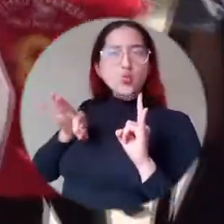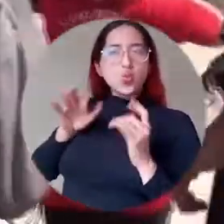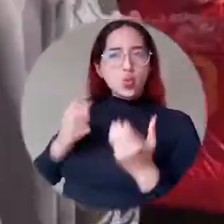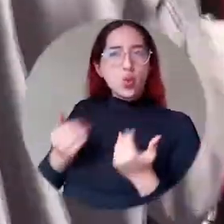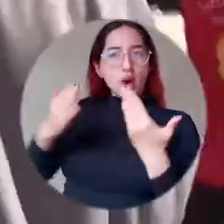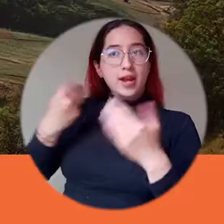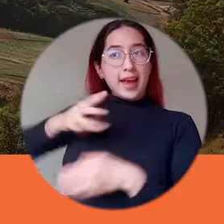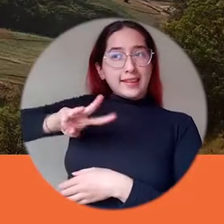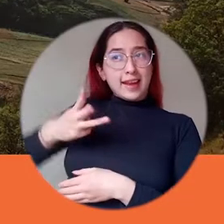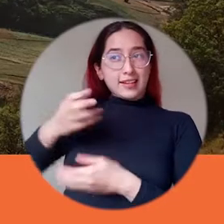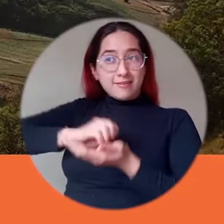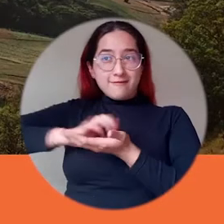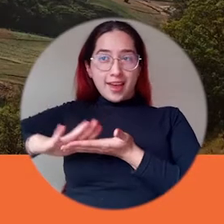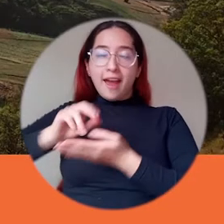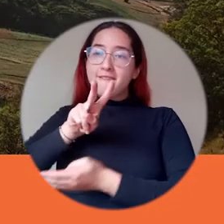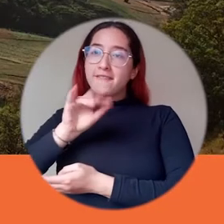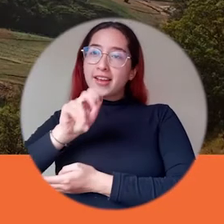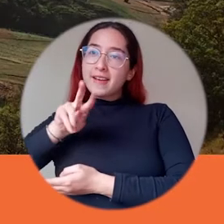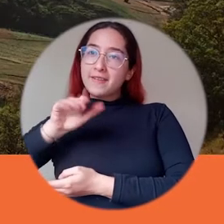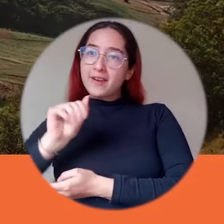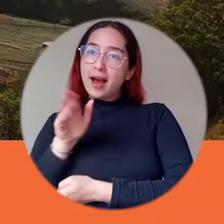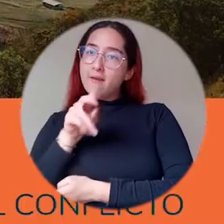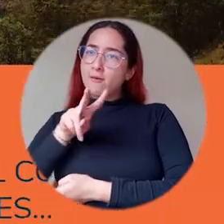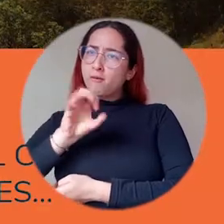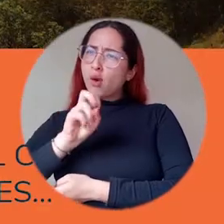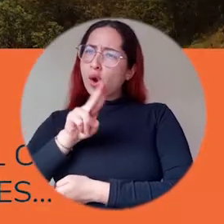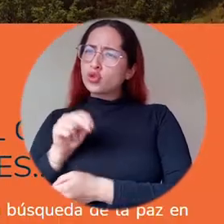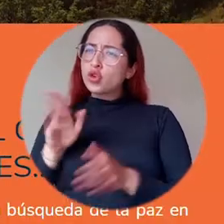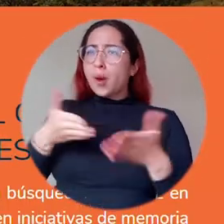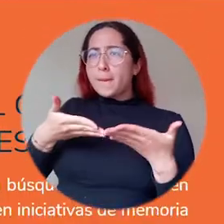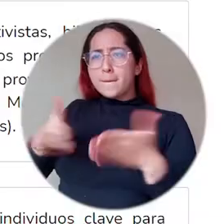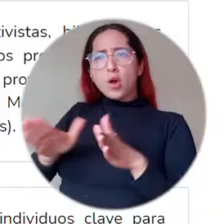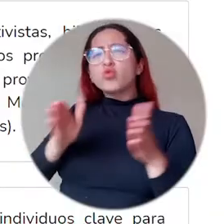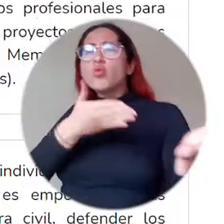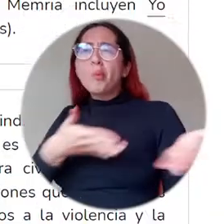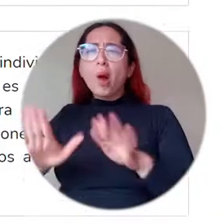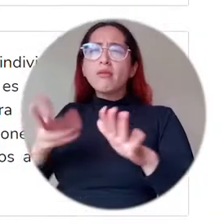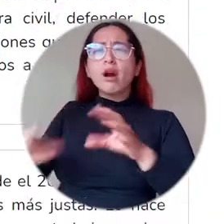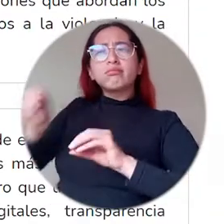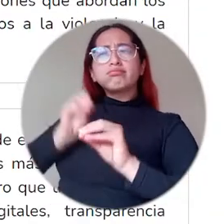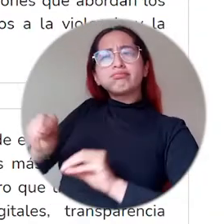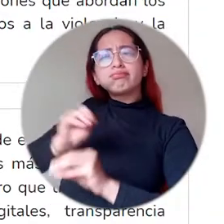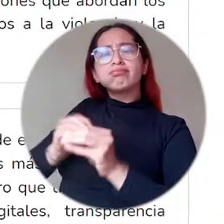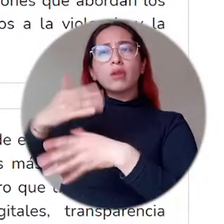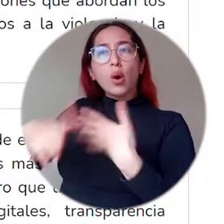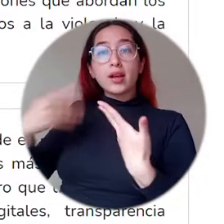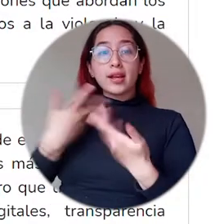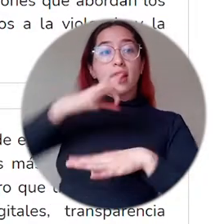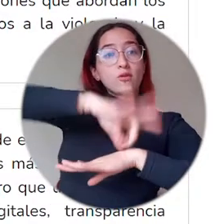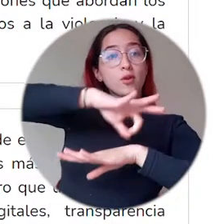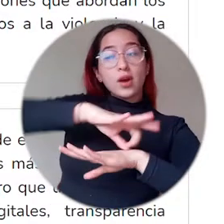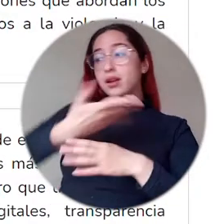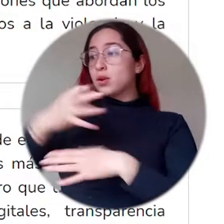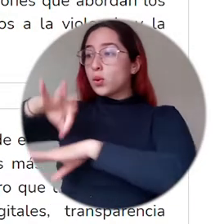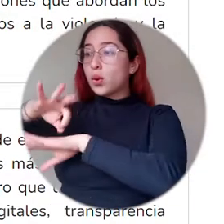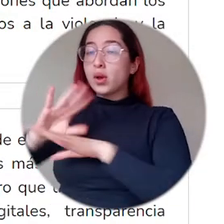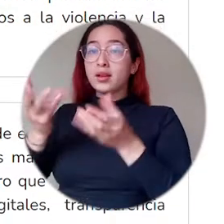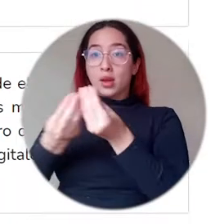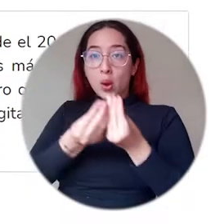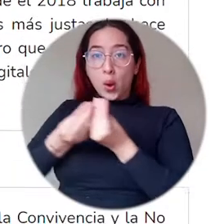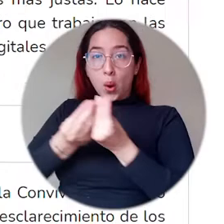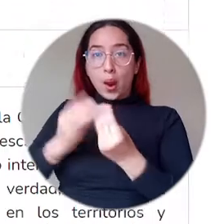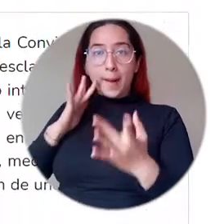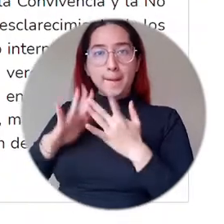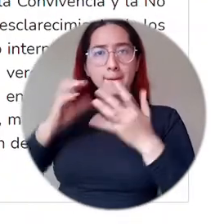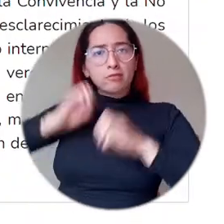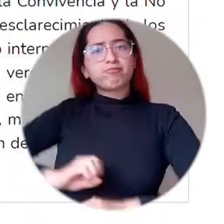beneficiarios de la tercera versión de la beca Viva Voz, un programa de estímulos de la organización Memoria en alianza con Luminate, la Fundación